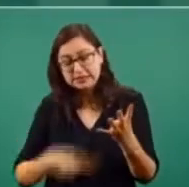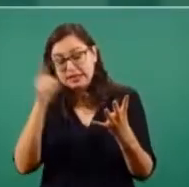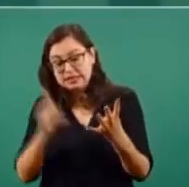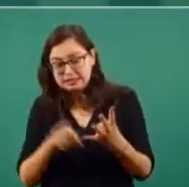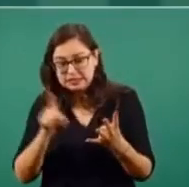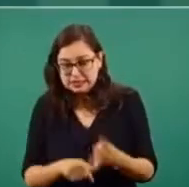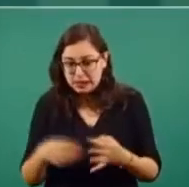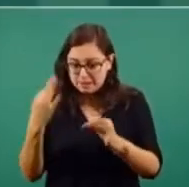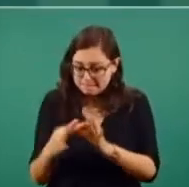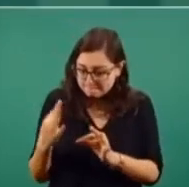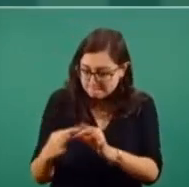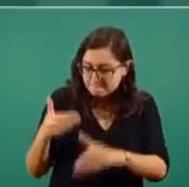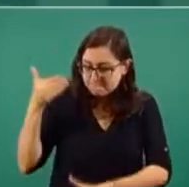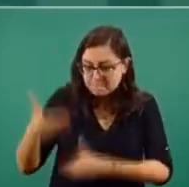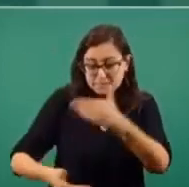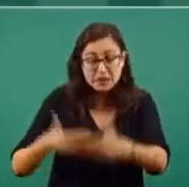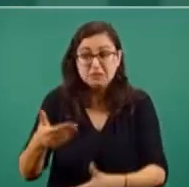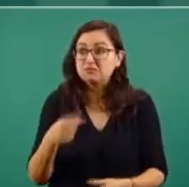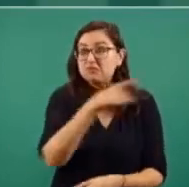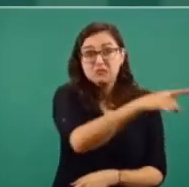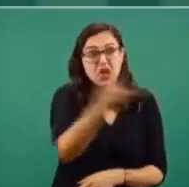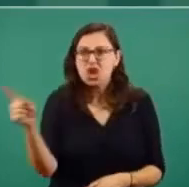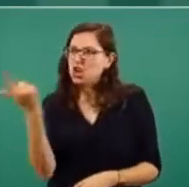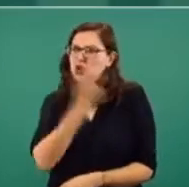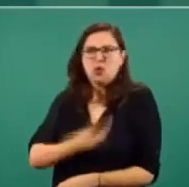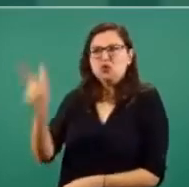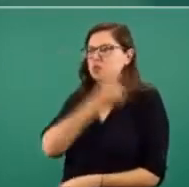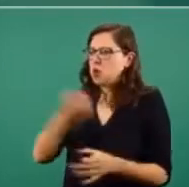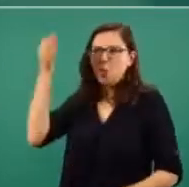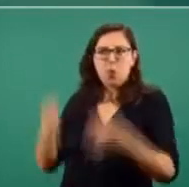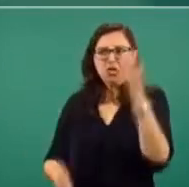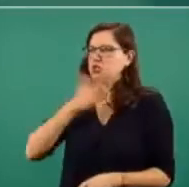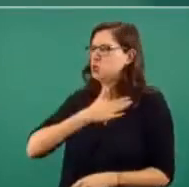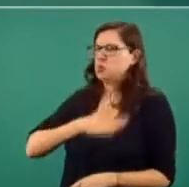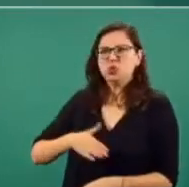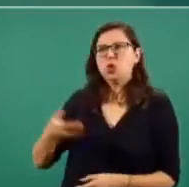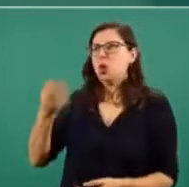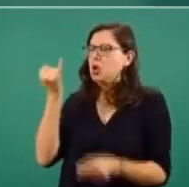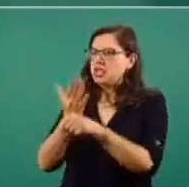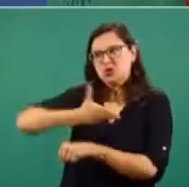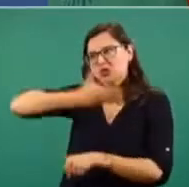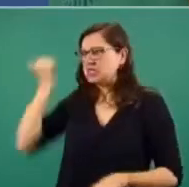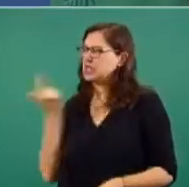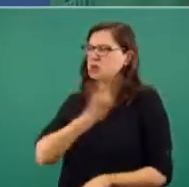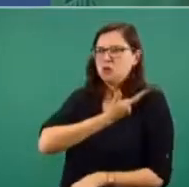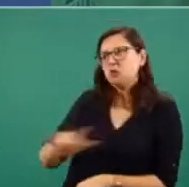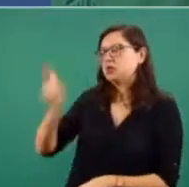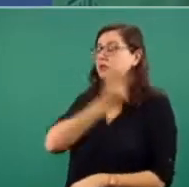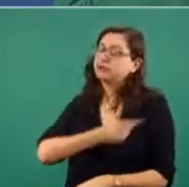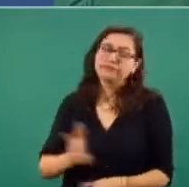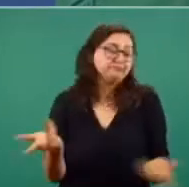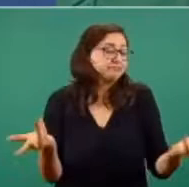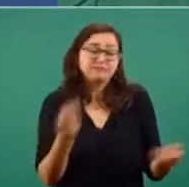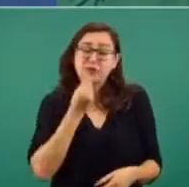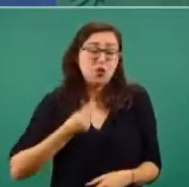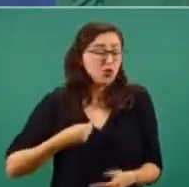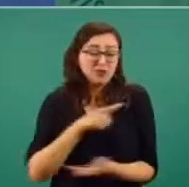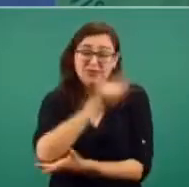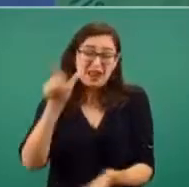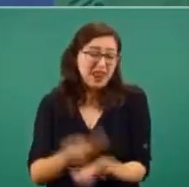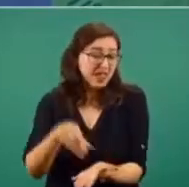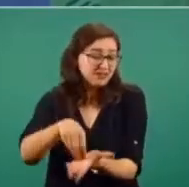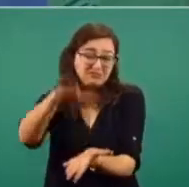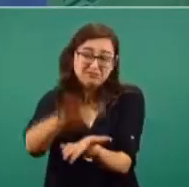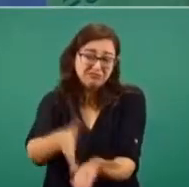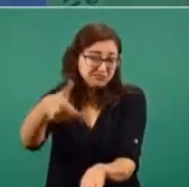guste ni les parezca que yo insista en los juicios justos y en la presunción de inocencia y en la garantía de audiencia. Sólo la última precisión en este tema,